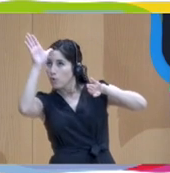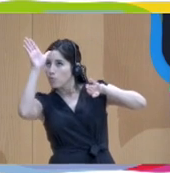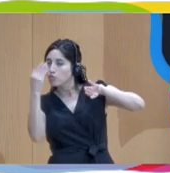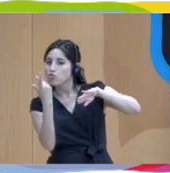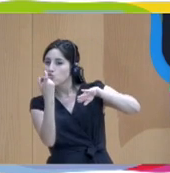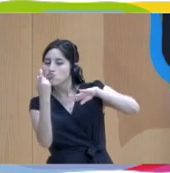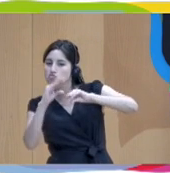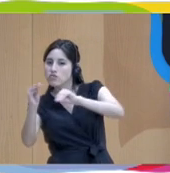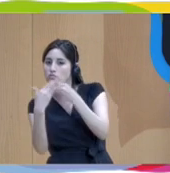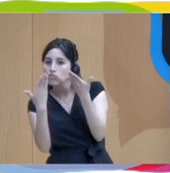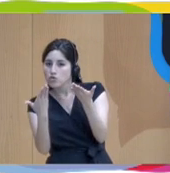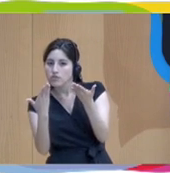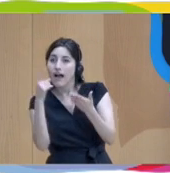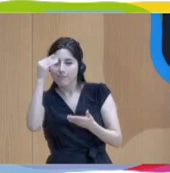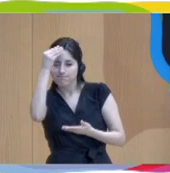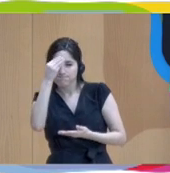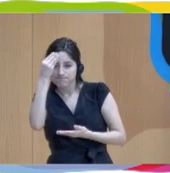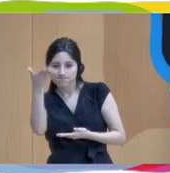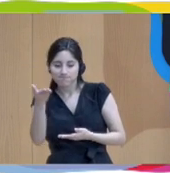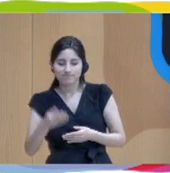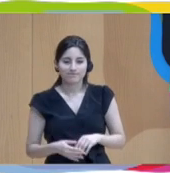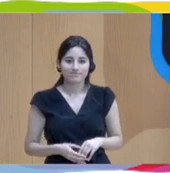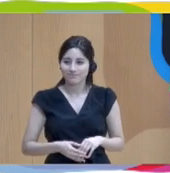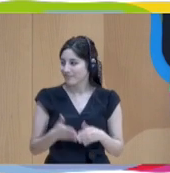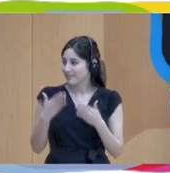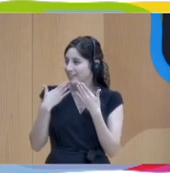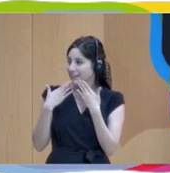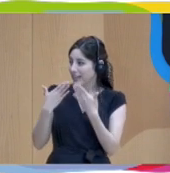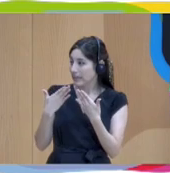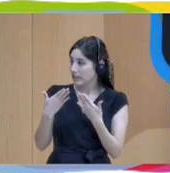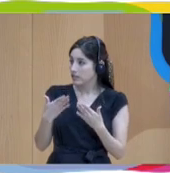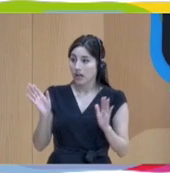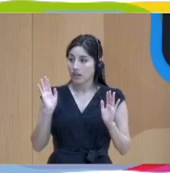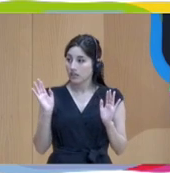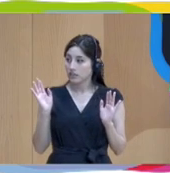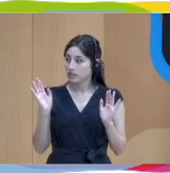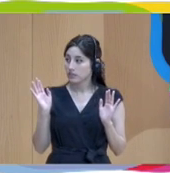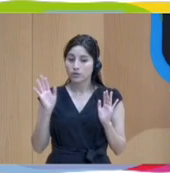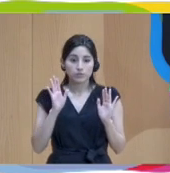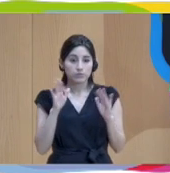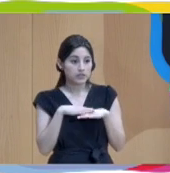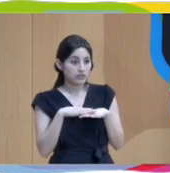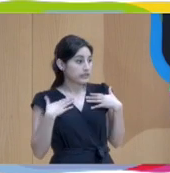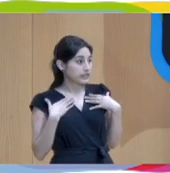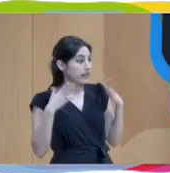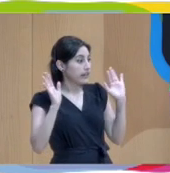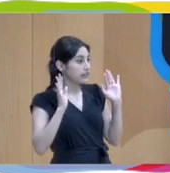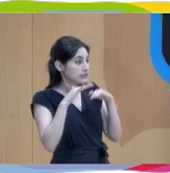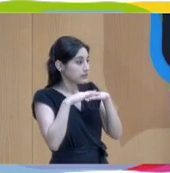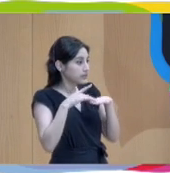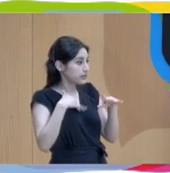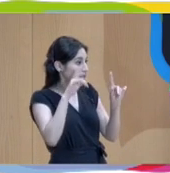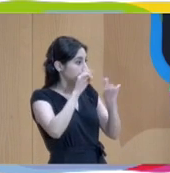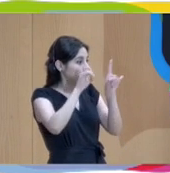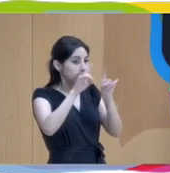Un gusto, un placer haberles tenido. Muchísimas gracias por todo. Ay, no, perdón. No estoy acostumbrada a que haya tantas preguntas.